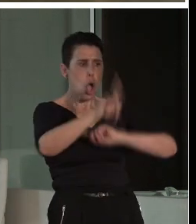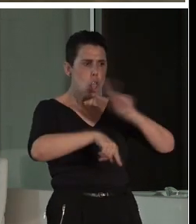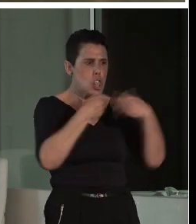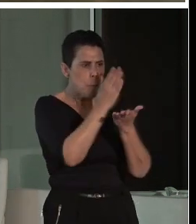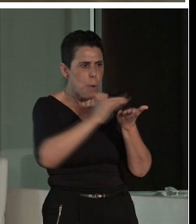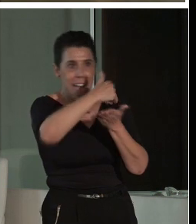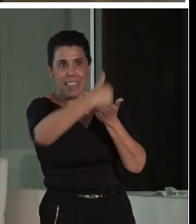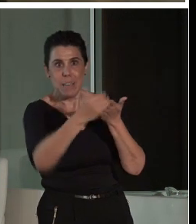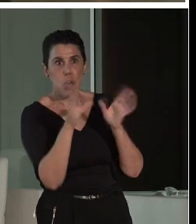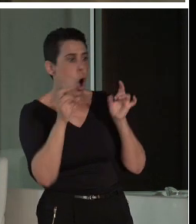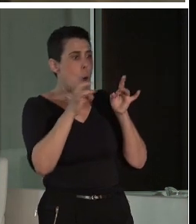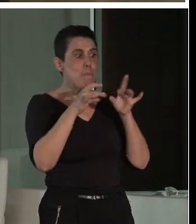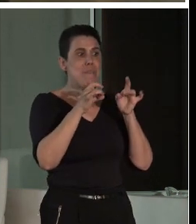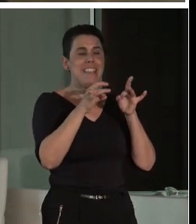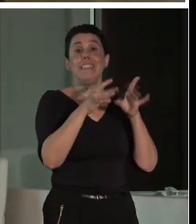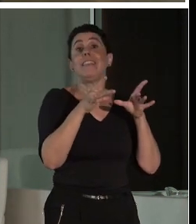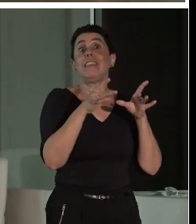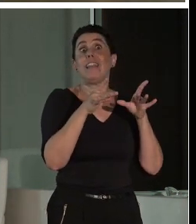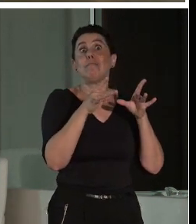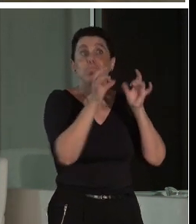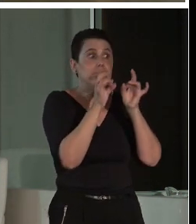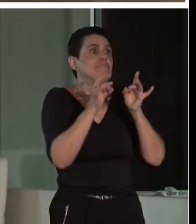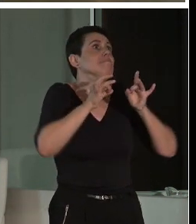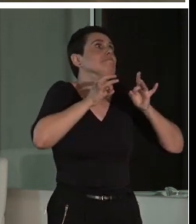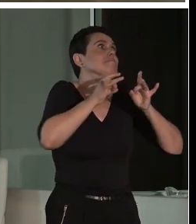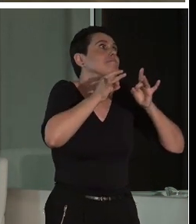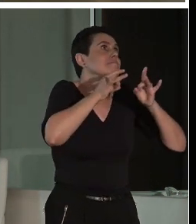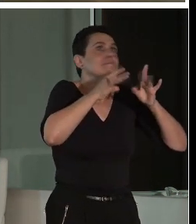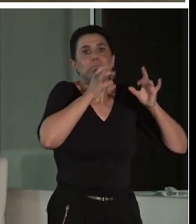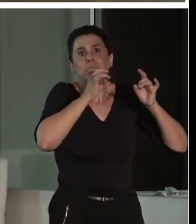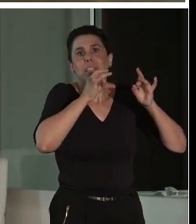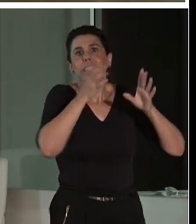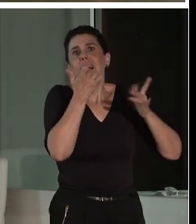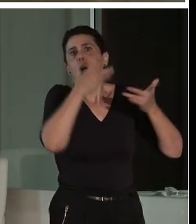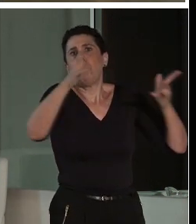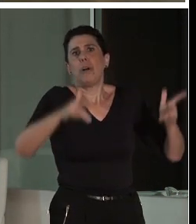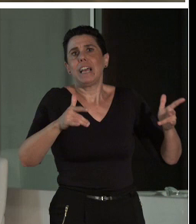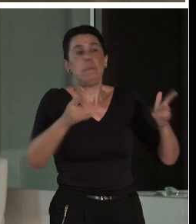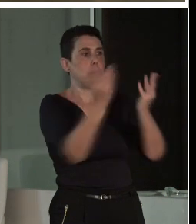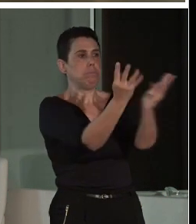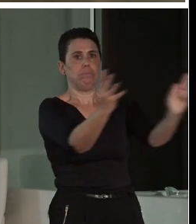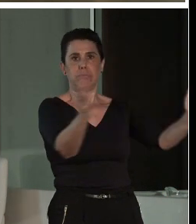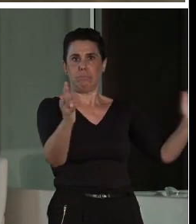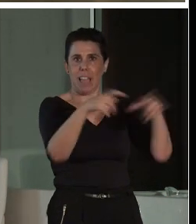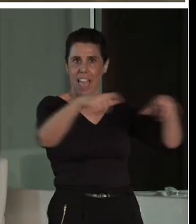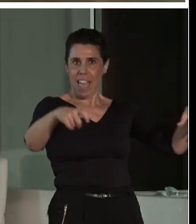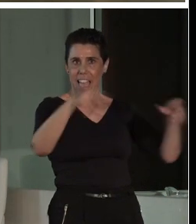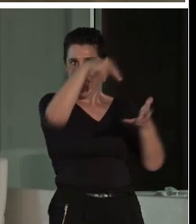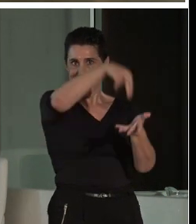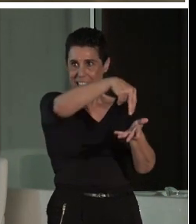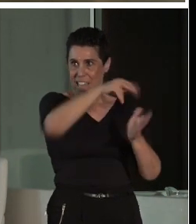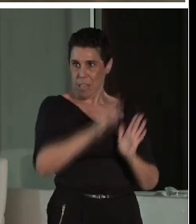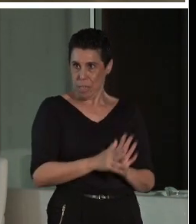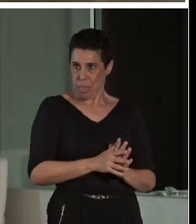vitrina. La vitrina es, pues, imaginaros, la balba regia del teatro. Es decir, voy para poder